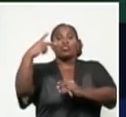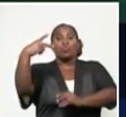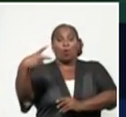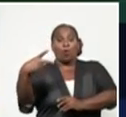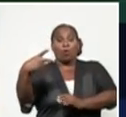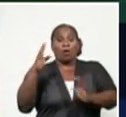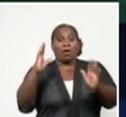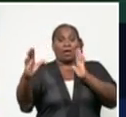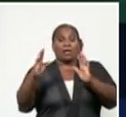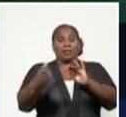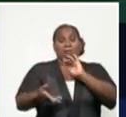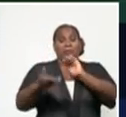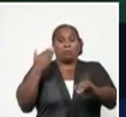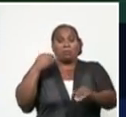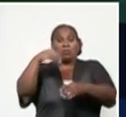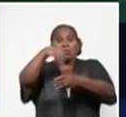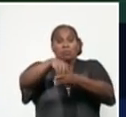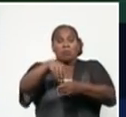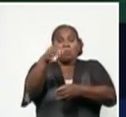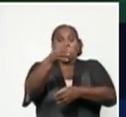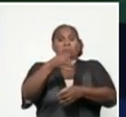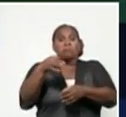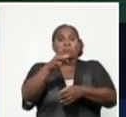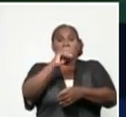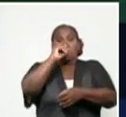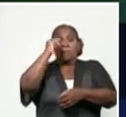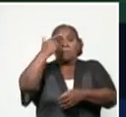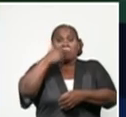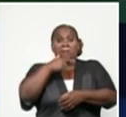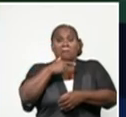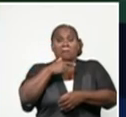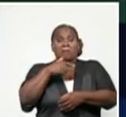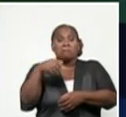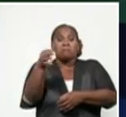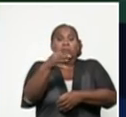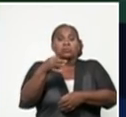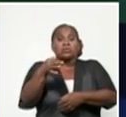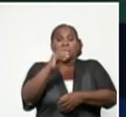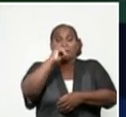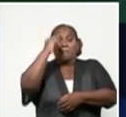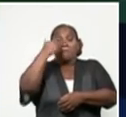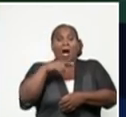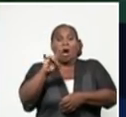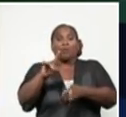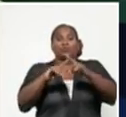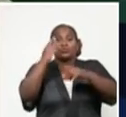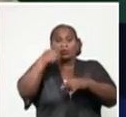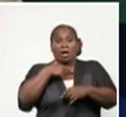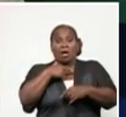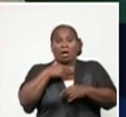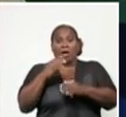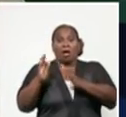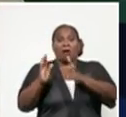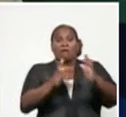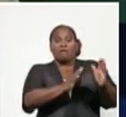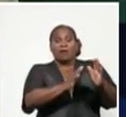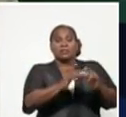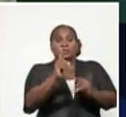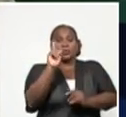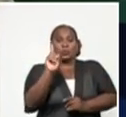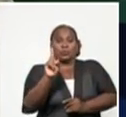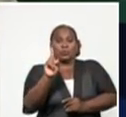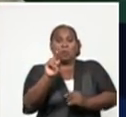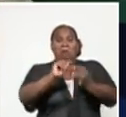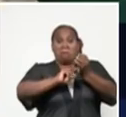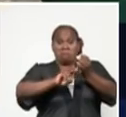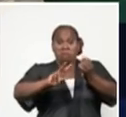específicamente dentro el municipio, específicamente el municipio Bauta, se pasó a la fase 1. la provincia como provincia, a partir